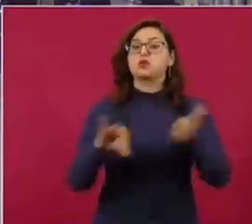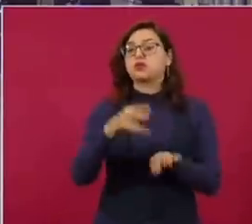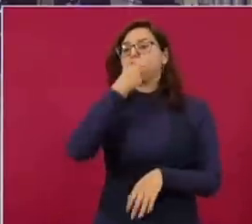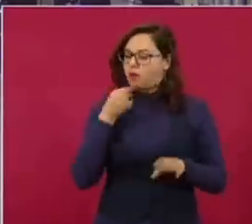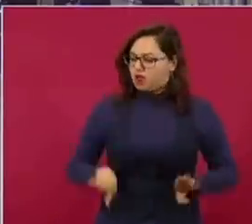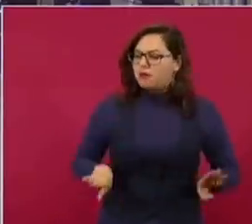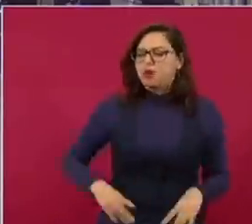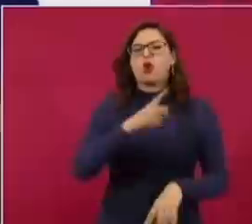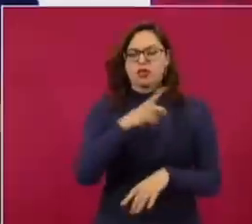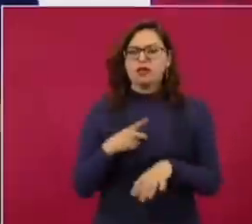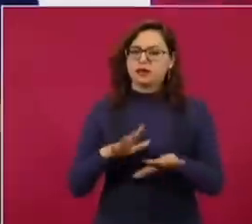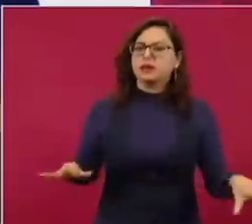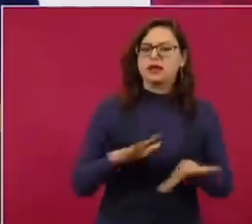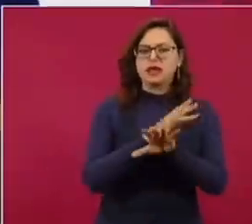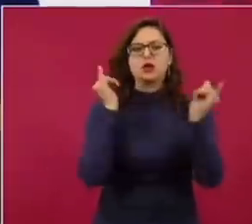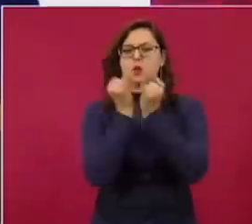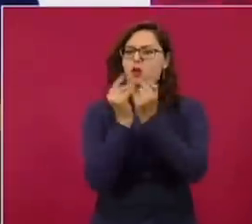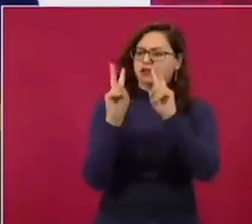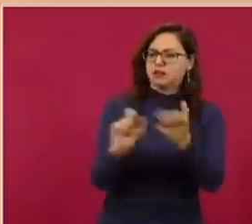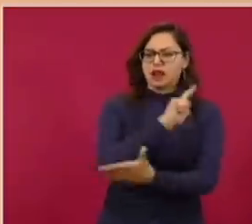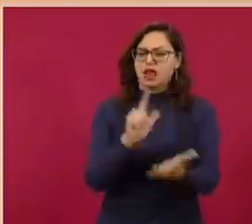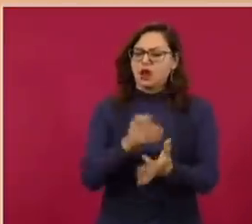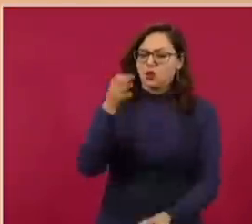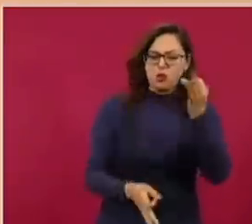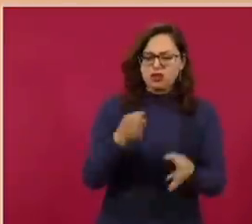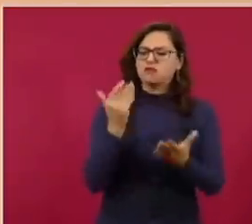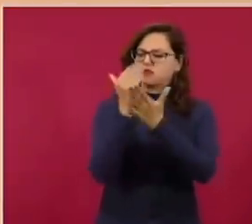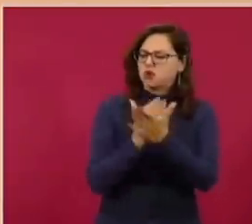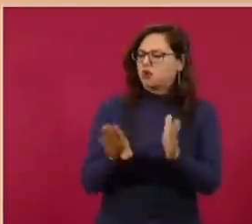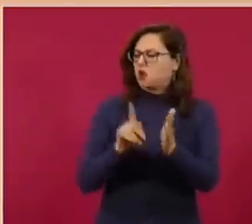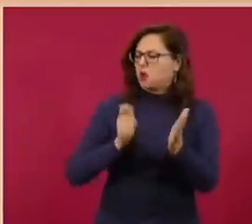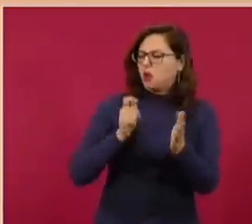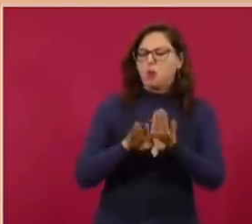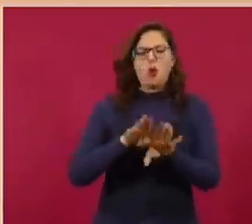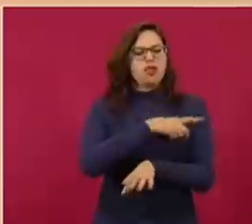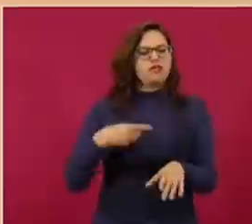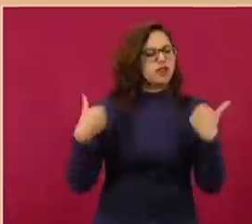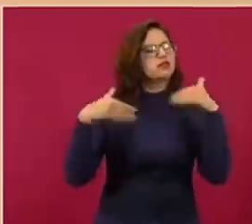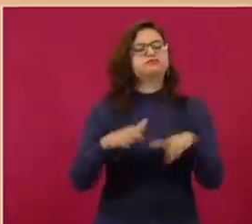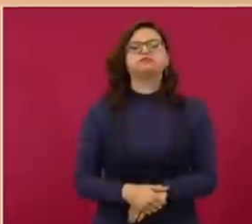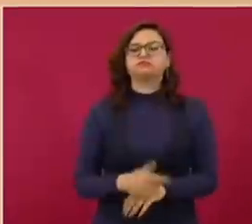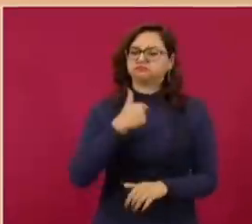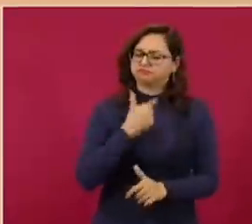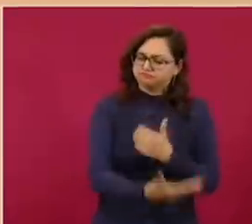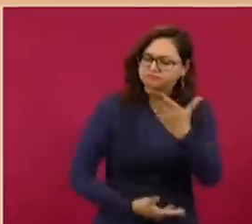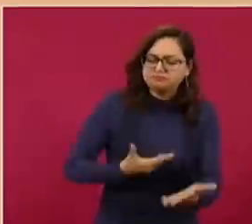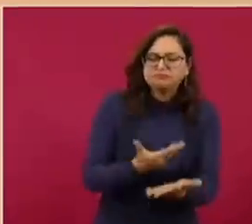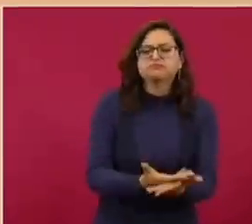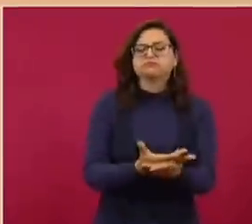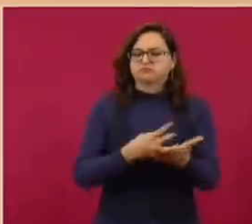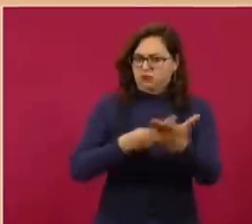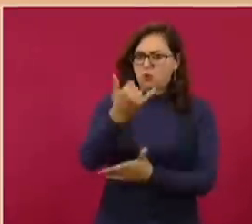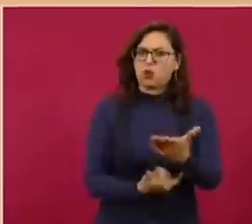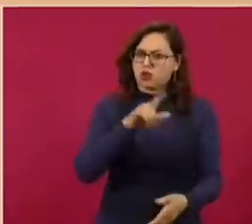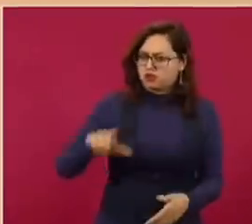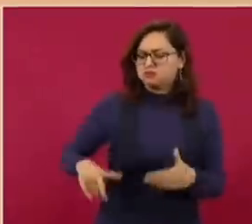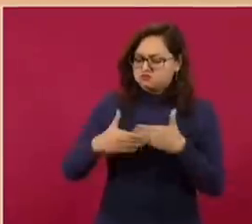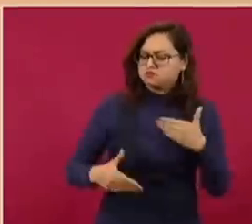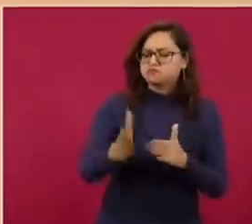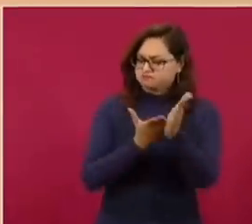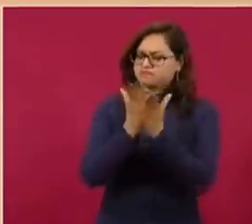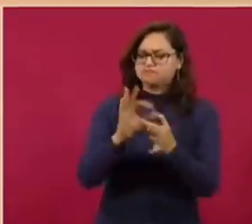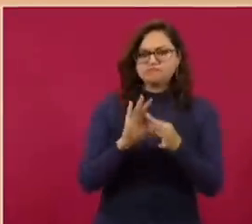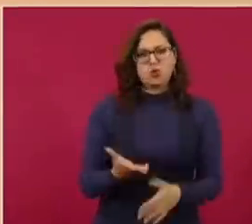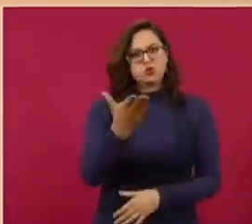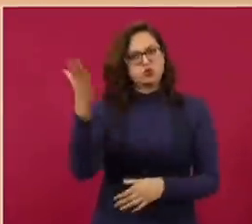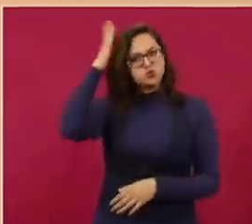pronto sobre los aspectos jurídicos y políticos de este debate. Quedo, como siempre, a sus órdenes, reafirmándole la seguridad de mi aprecio personal y mi lealtad al proyecto que usted encabeza con firmeza,